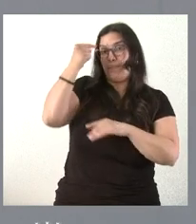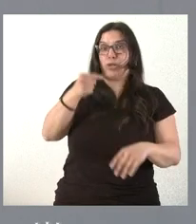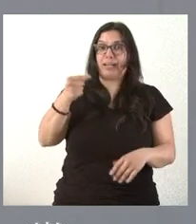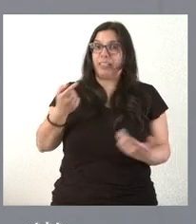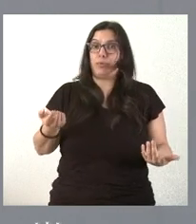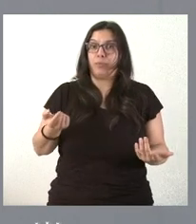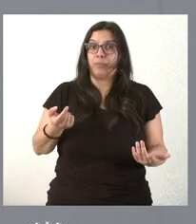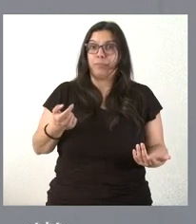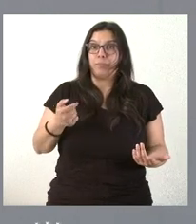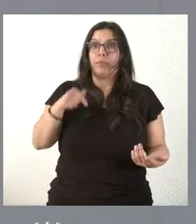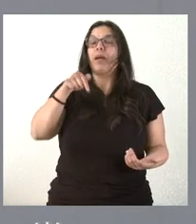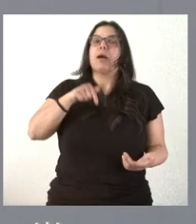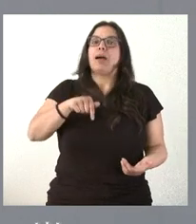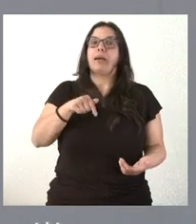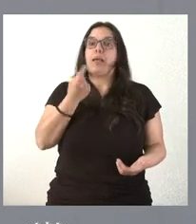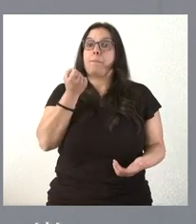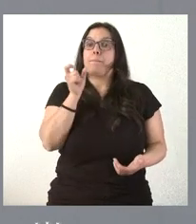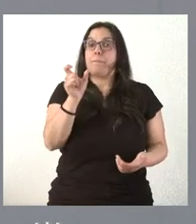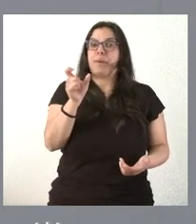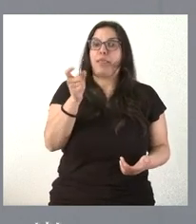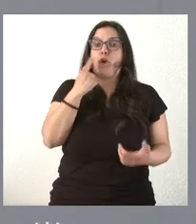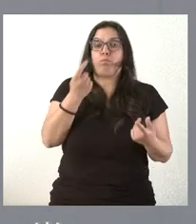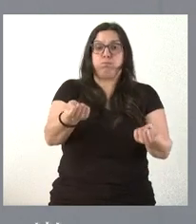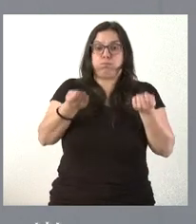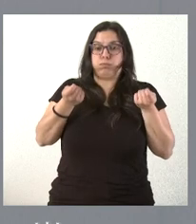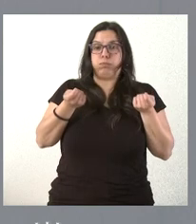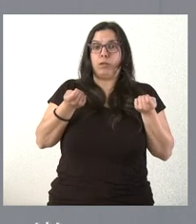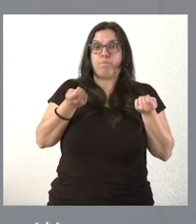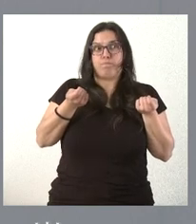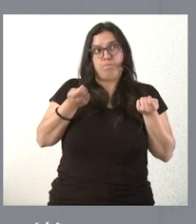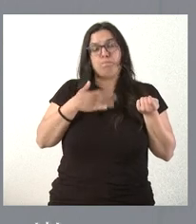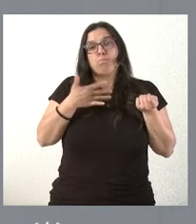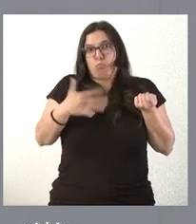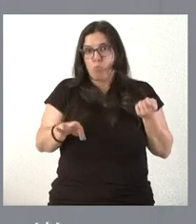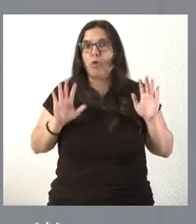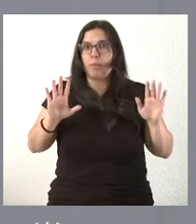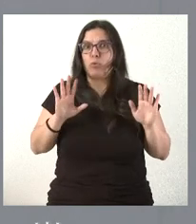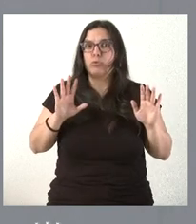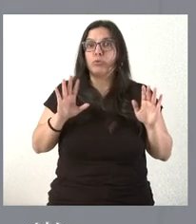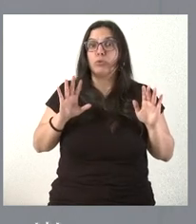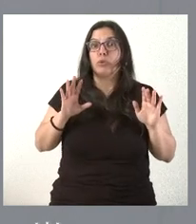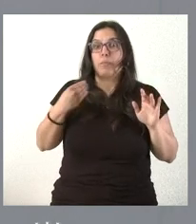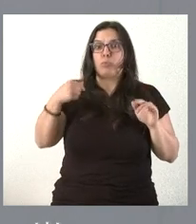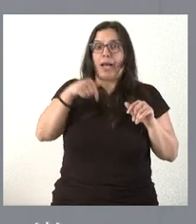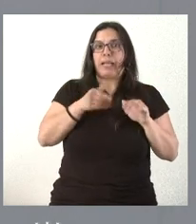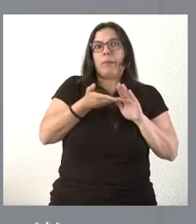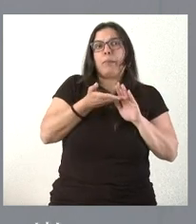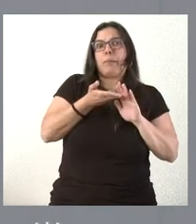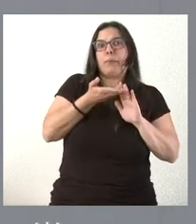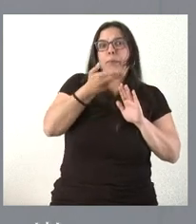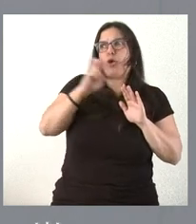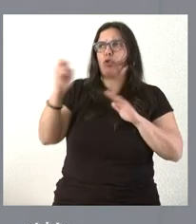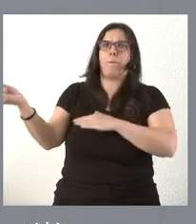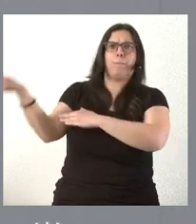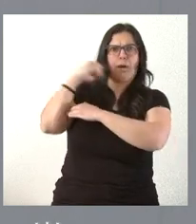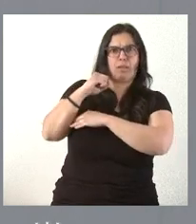capaces de contener el precio de la vivienda, que el precio de la vivienda crece menos que en el contexto nacional, que estamos entre las comunidades donde es